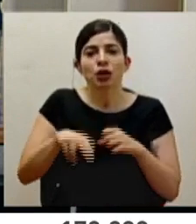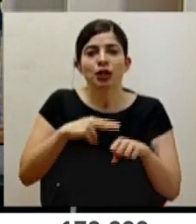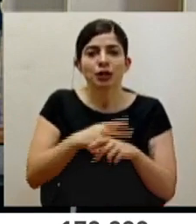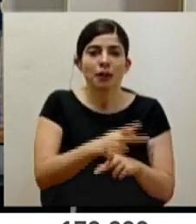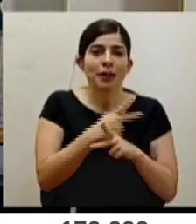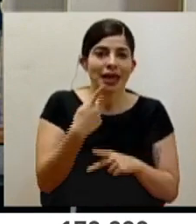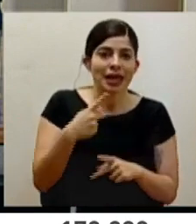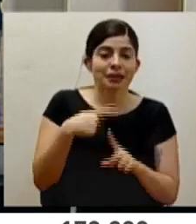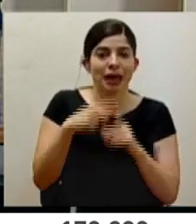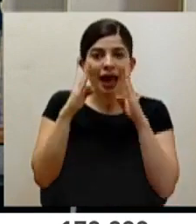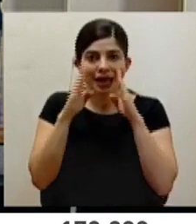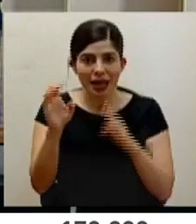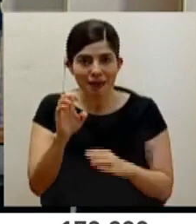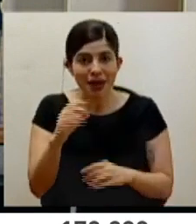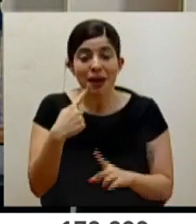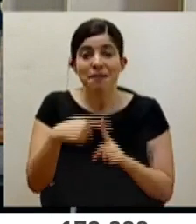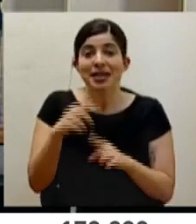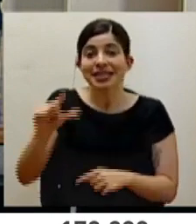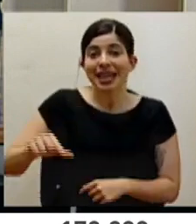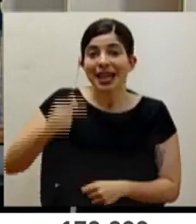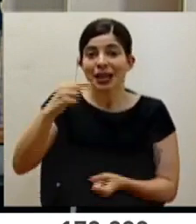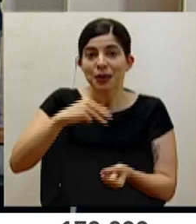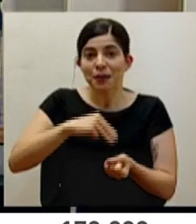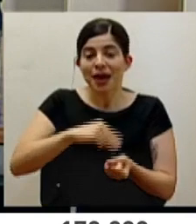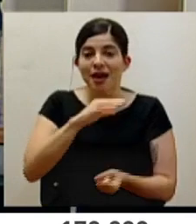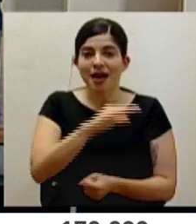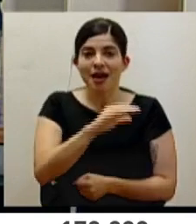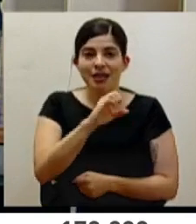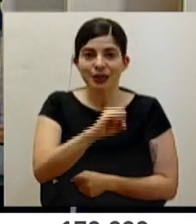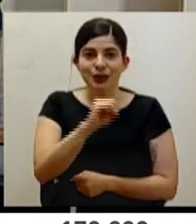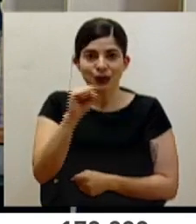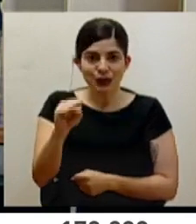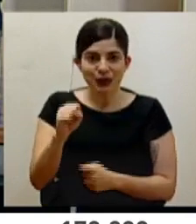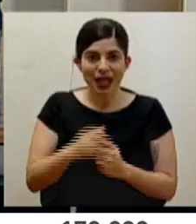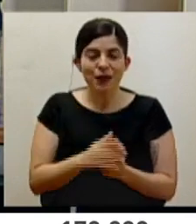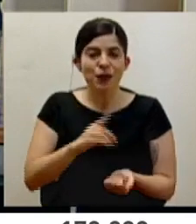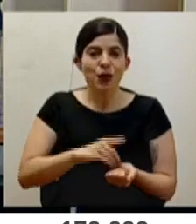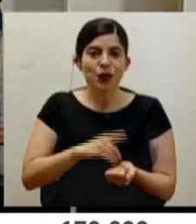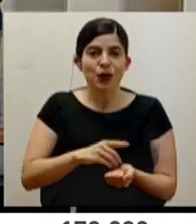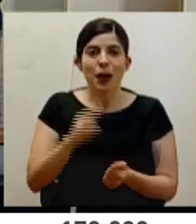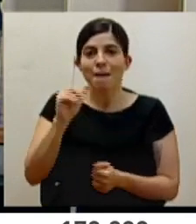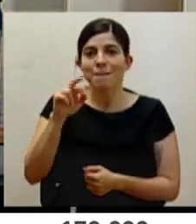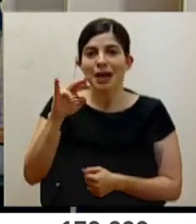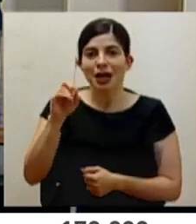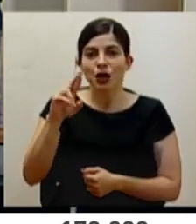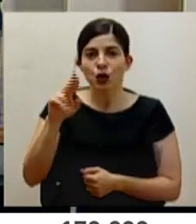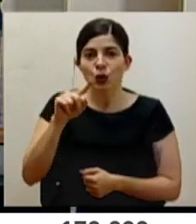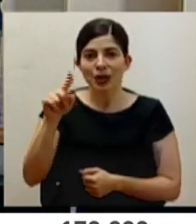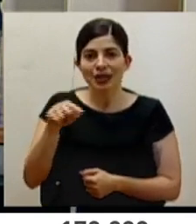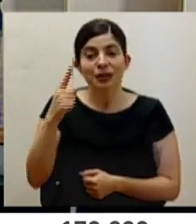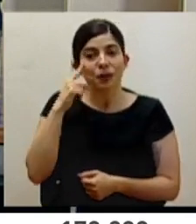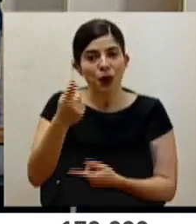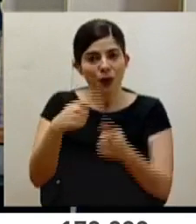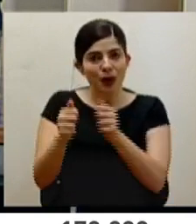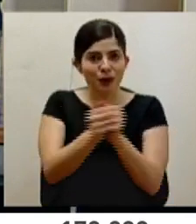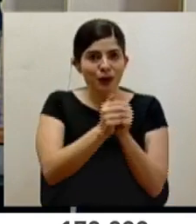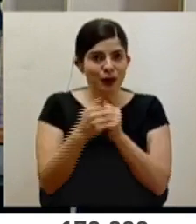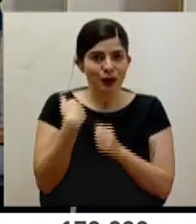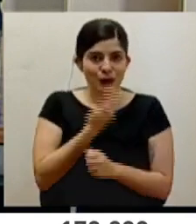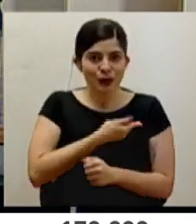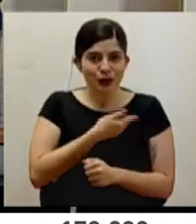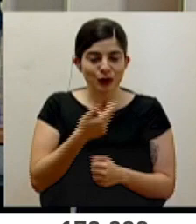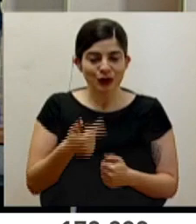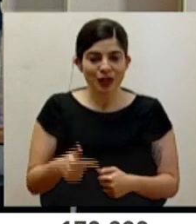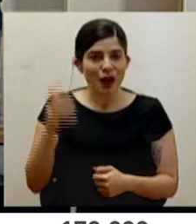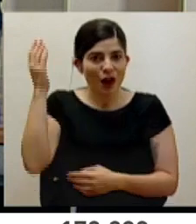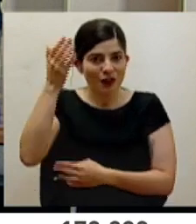y Atención de Emergencias, y al gerente médico de la Caja Costarricense de Seguro Social, doctor Mario Ruiz, por habernos acompañado en